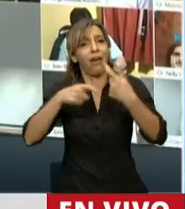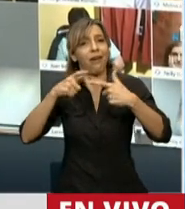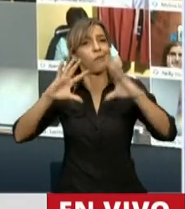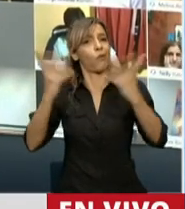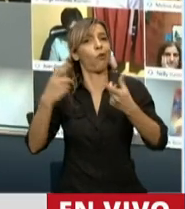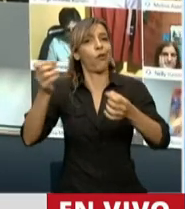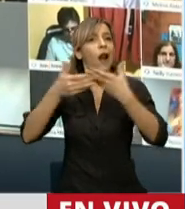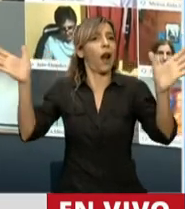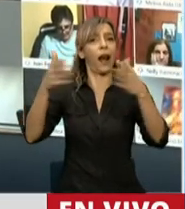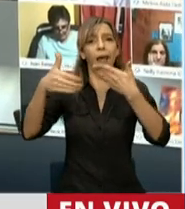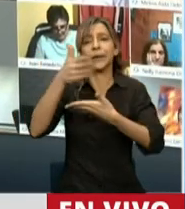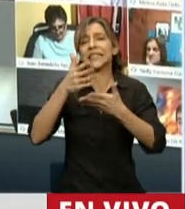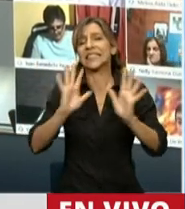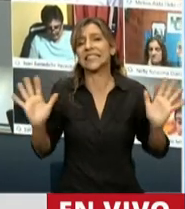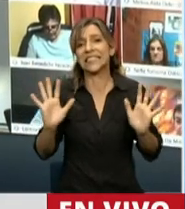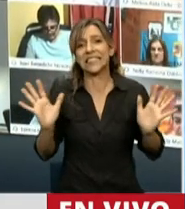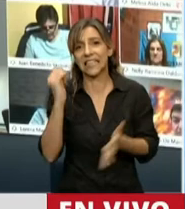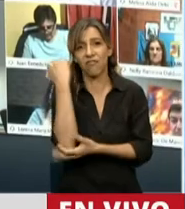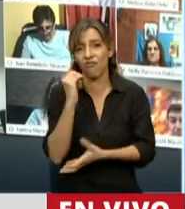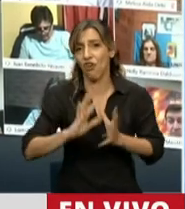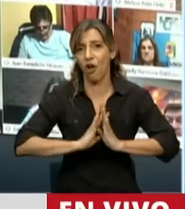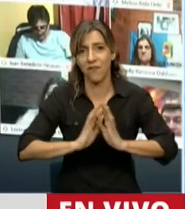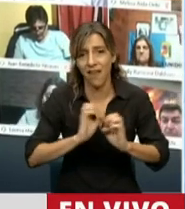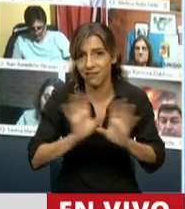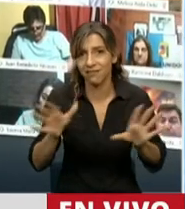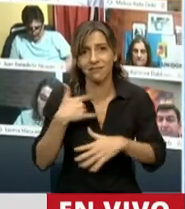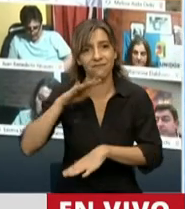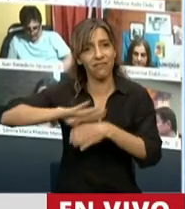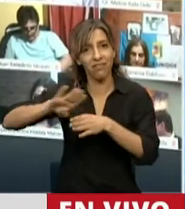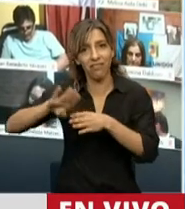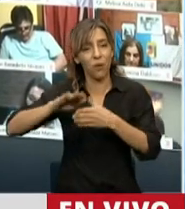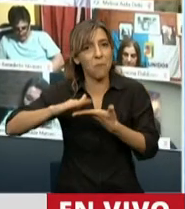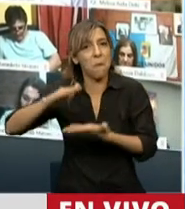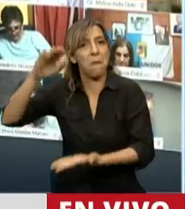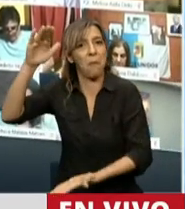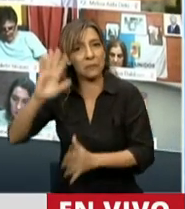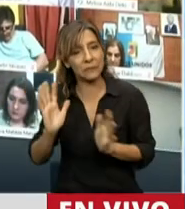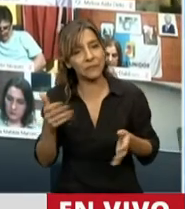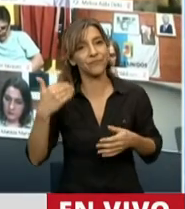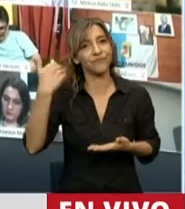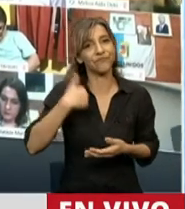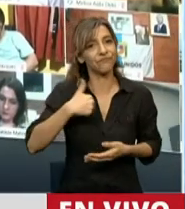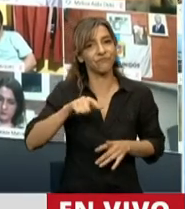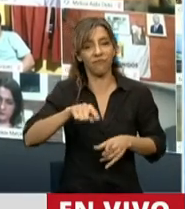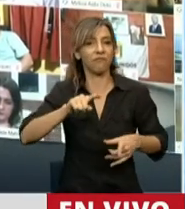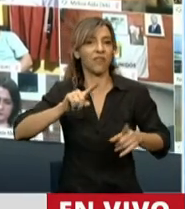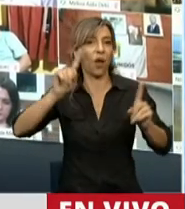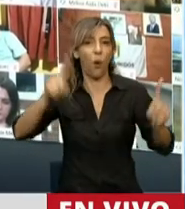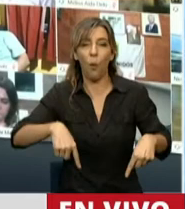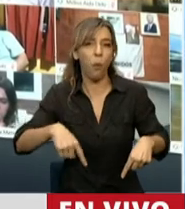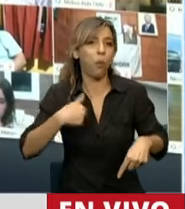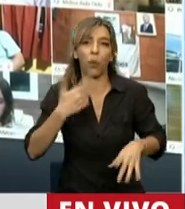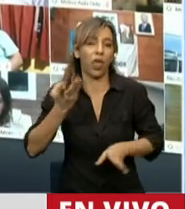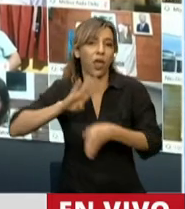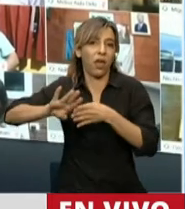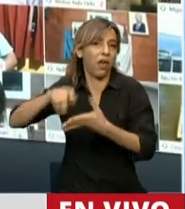fue un festival, la toma de deuda que se llevó adelante, que hizo que nuestro país vuelva a caer en default. El default